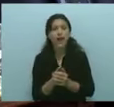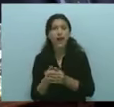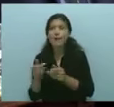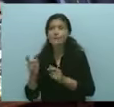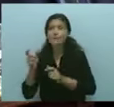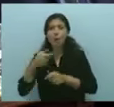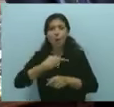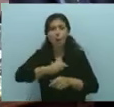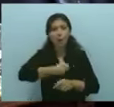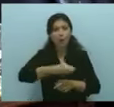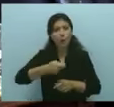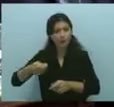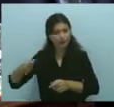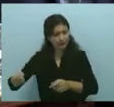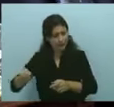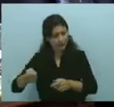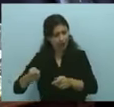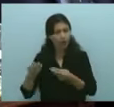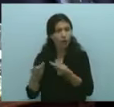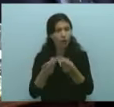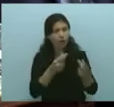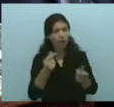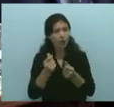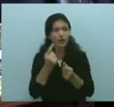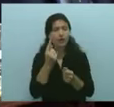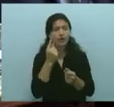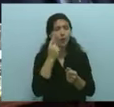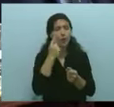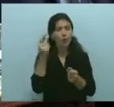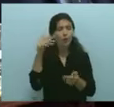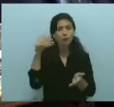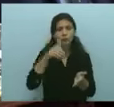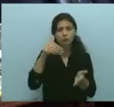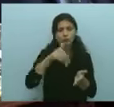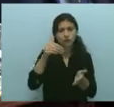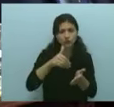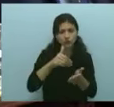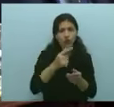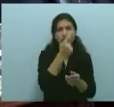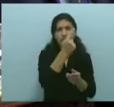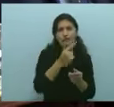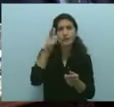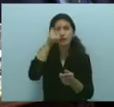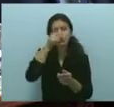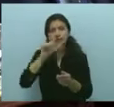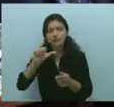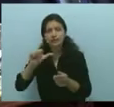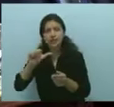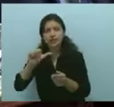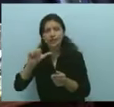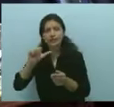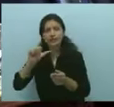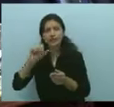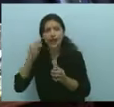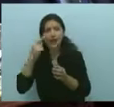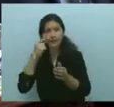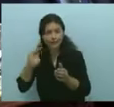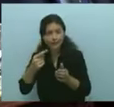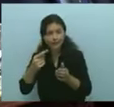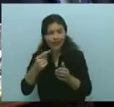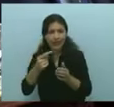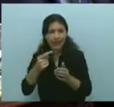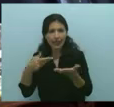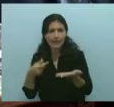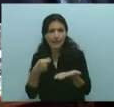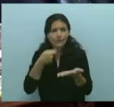cobren más de 1.160.000, del 2%, creciente, hasta el 6% de los que ganan